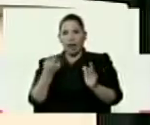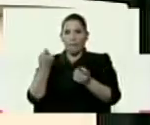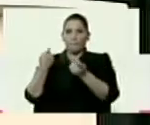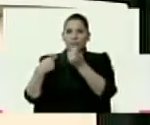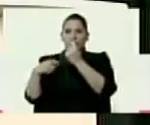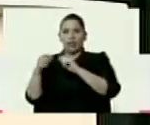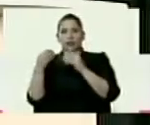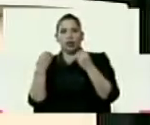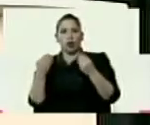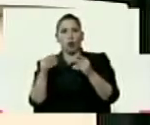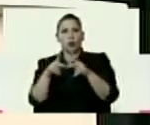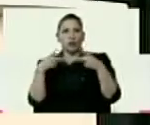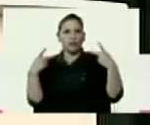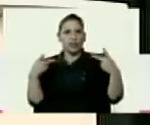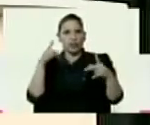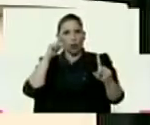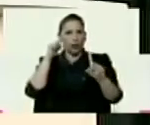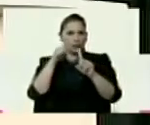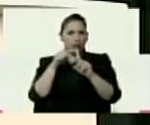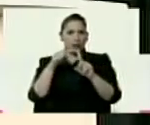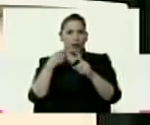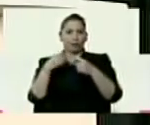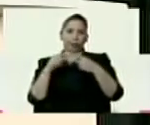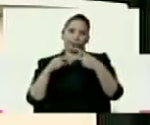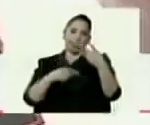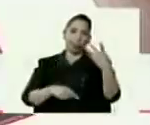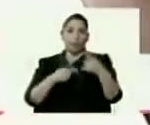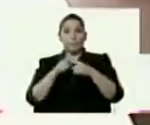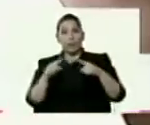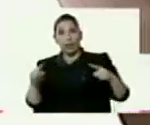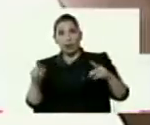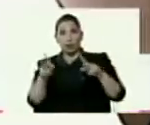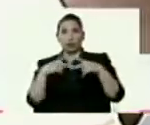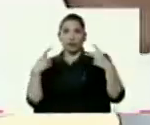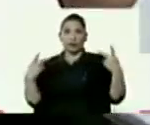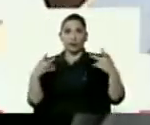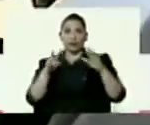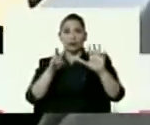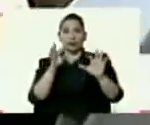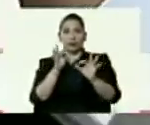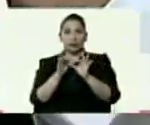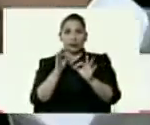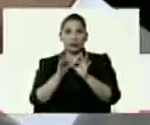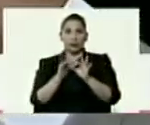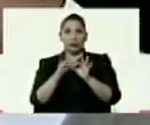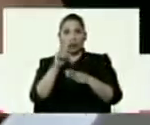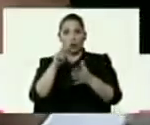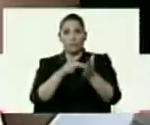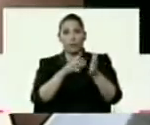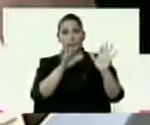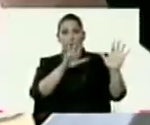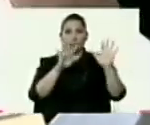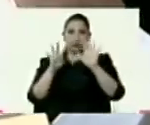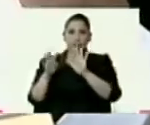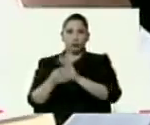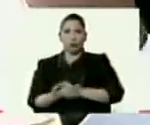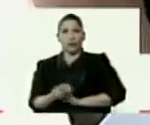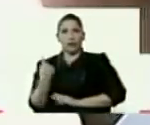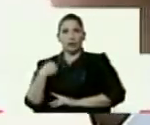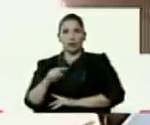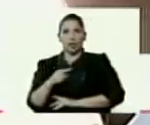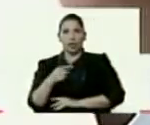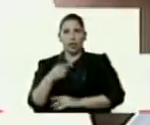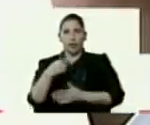como una revista objetiva, etcétera, etcétera. Esta revista semana, en su edición del 7 de septiembre del 2019, tiene una